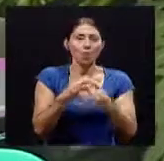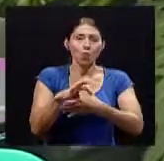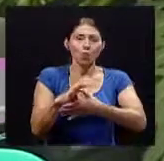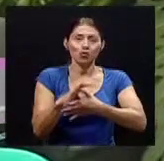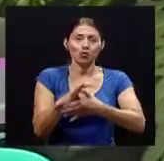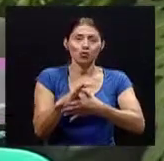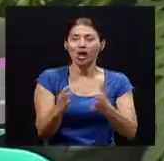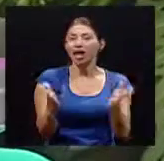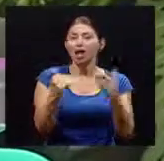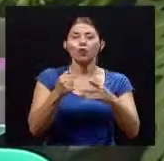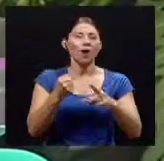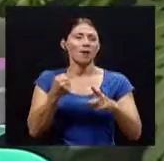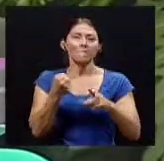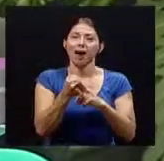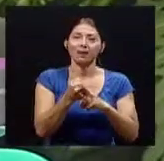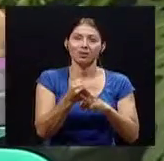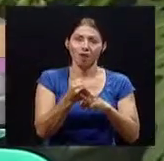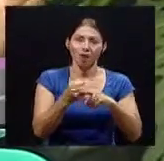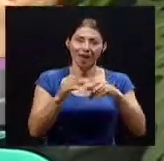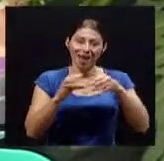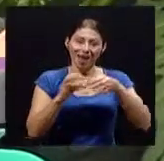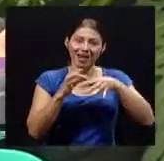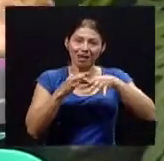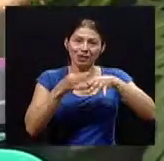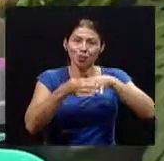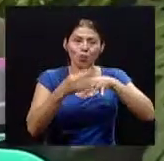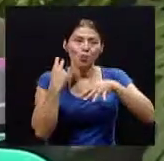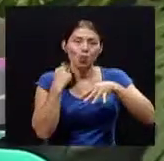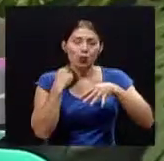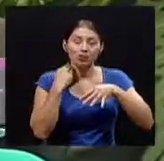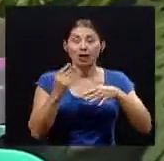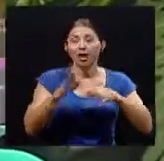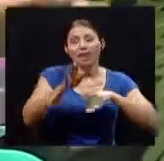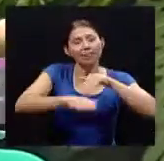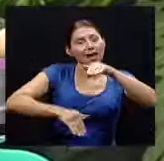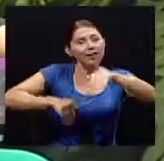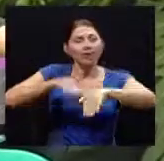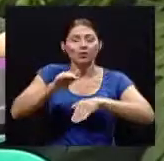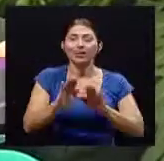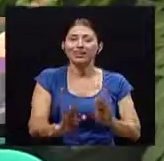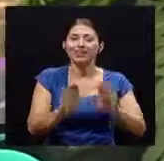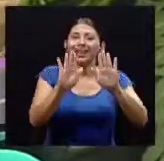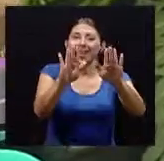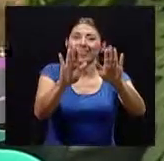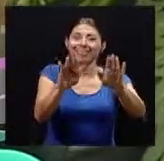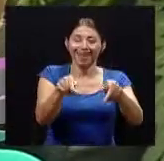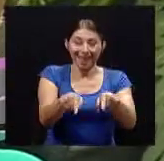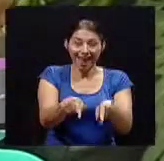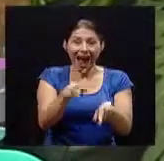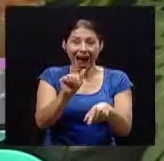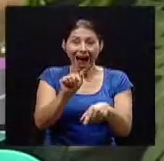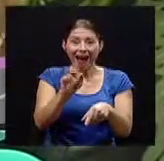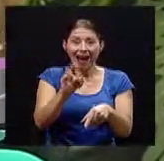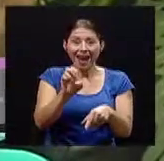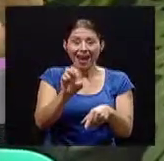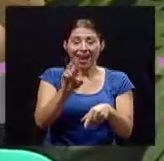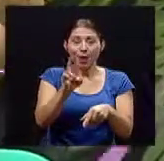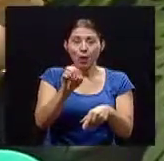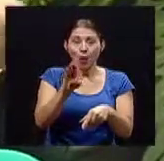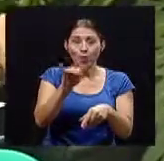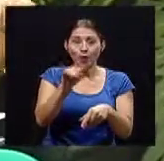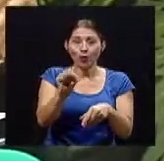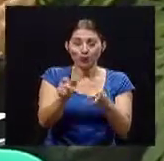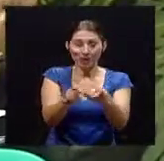llegue a las articulaciones la natación es excelente aeróbicos en el agua es excelente pero igual podemos correr y la